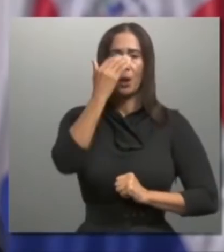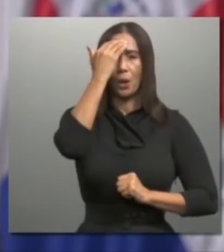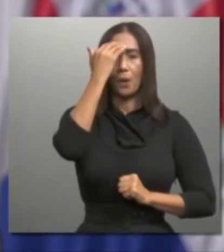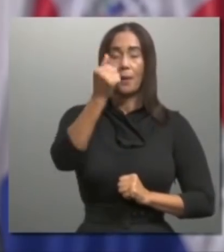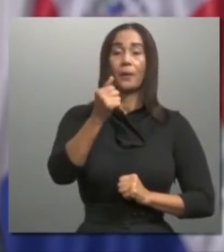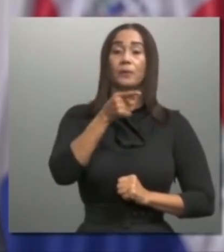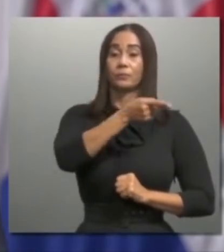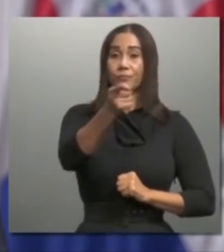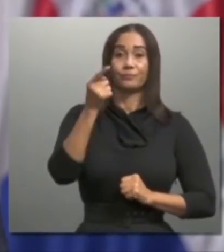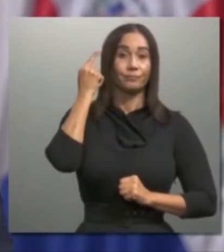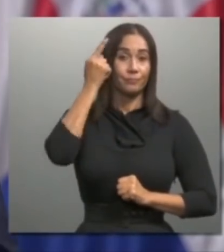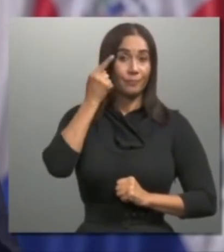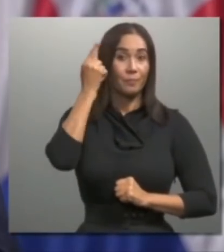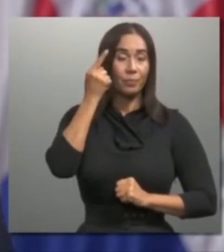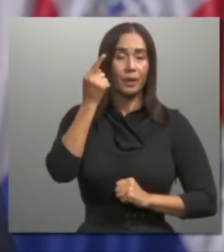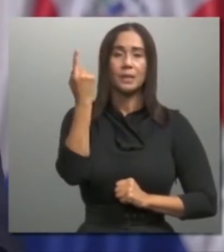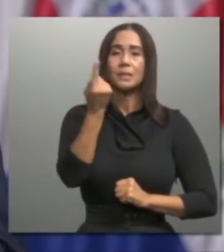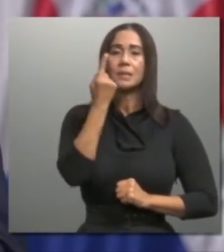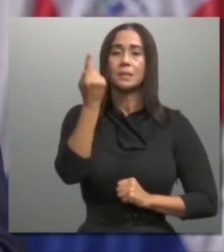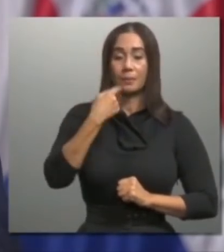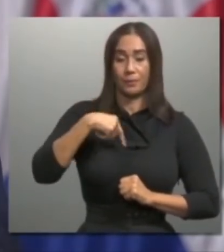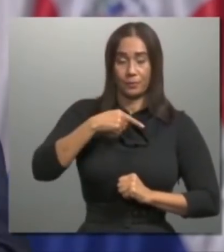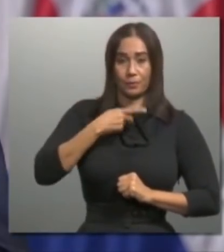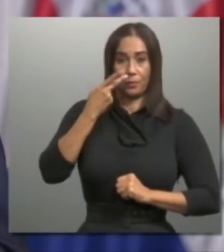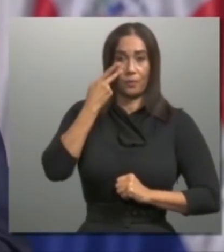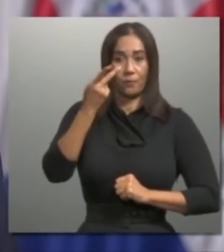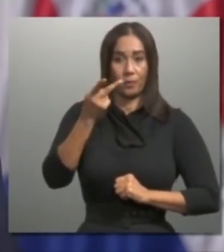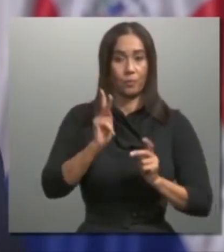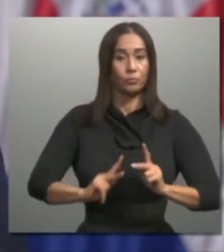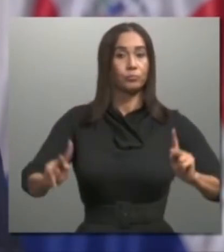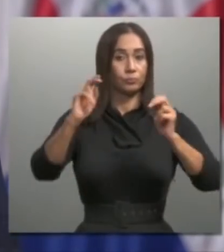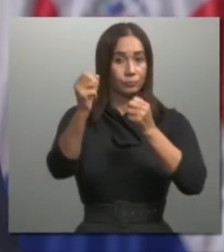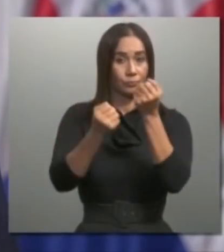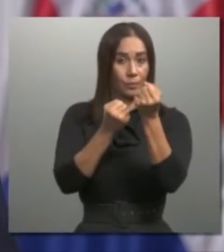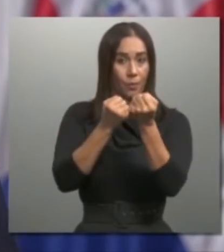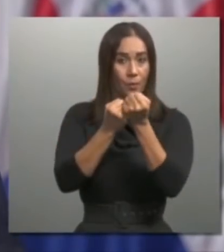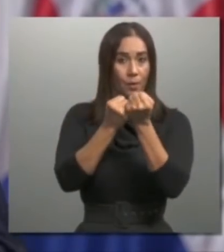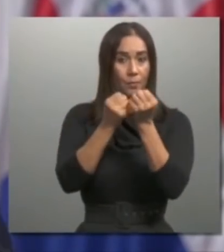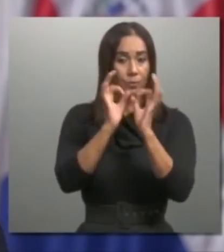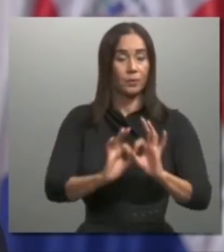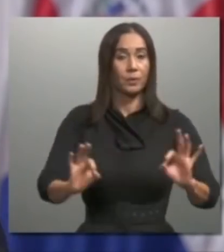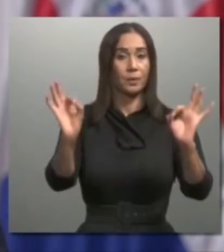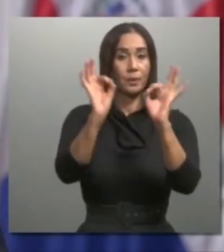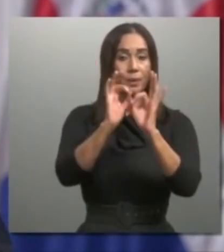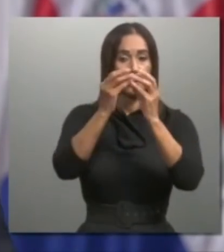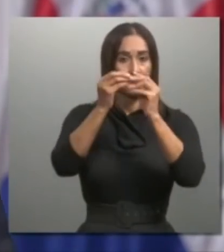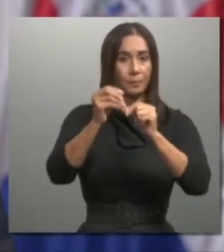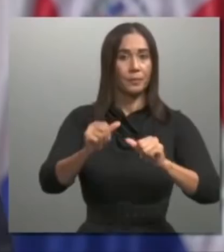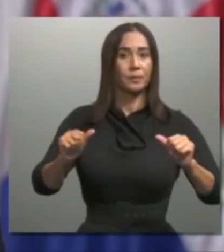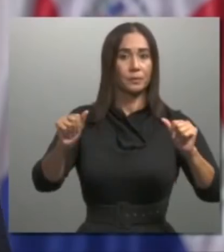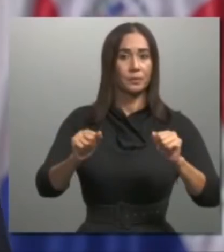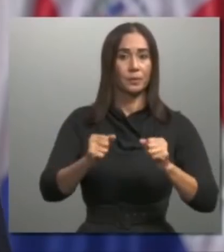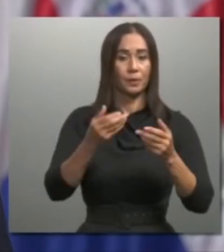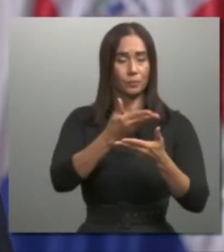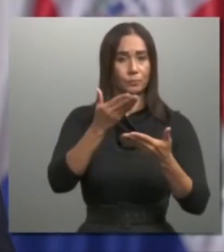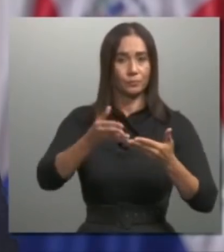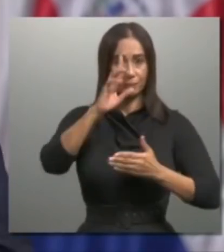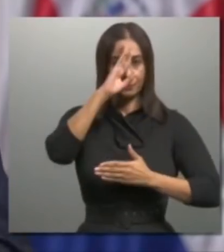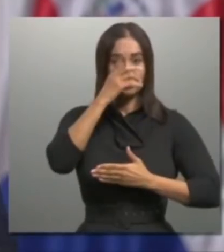lo que ustedes piensan siempre lo vemos como el más valioso aporte para buscar las soluciones que el país requiere.